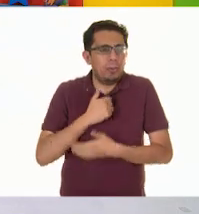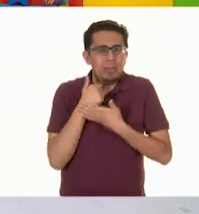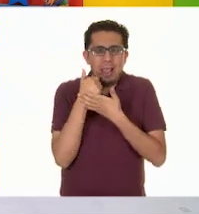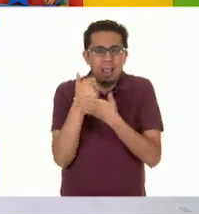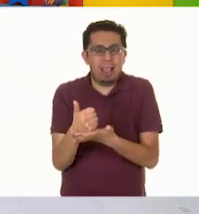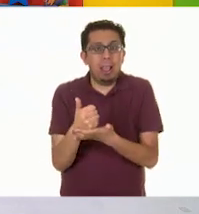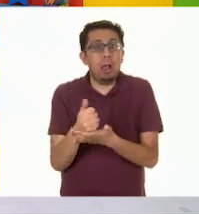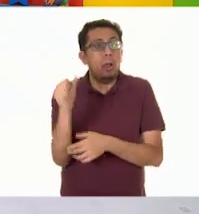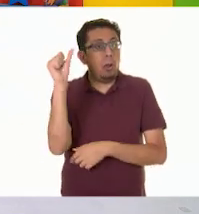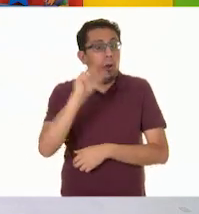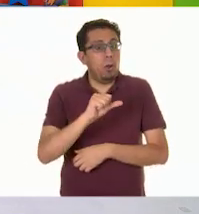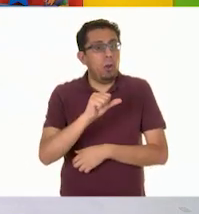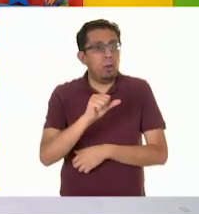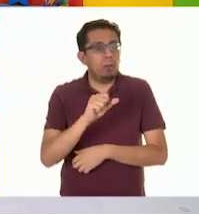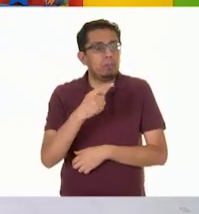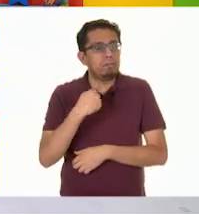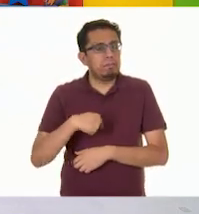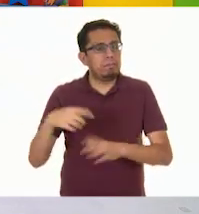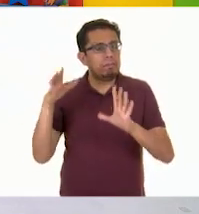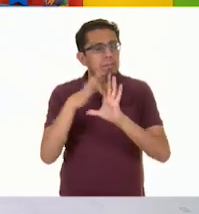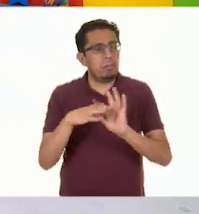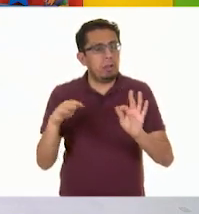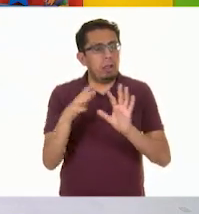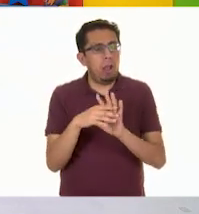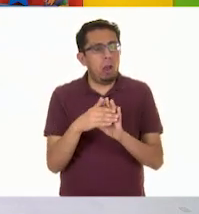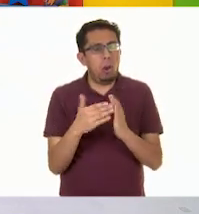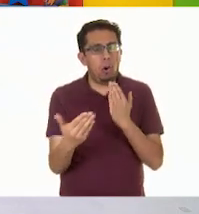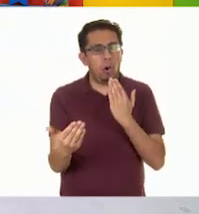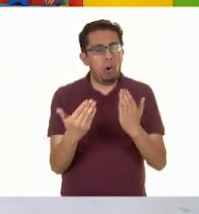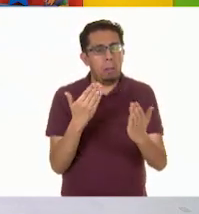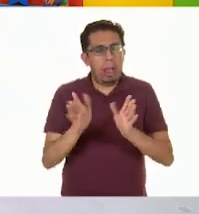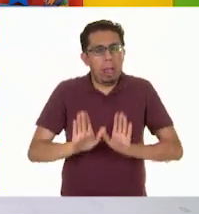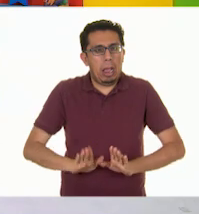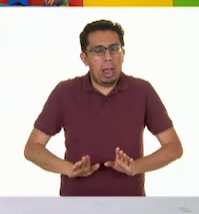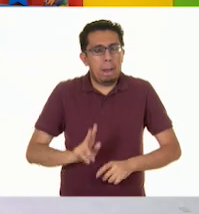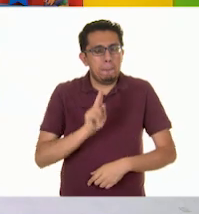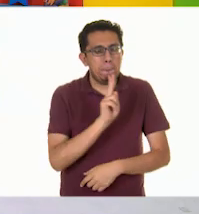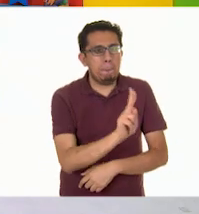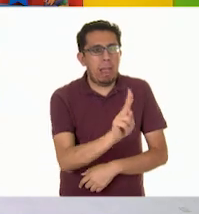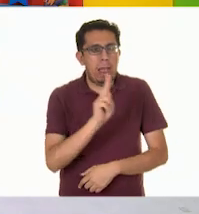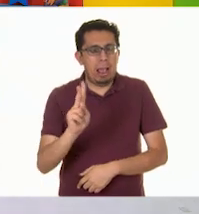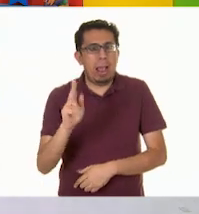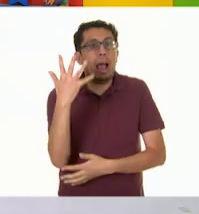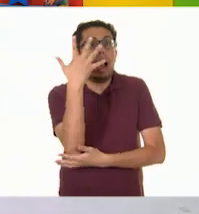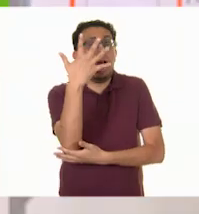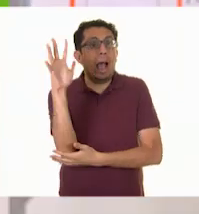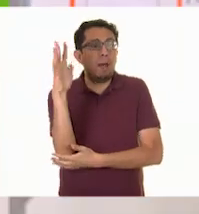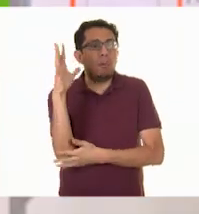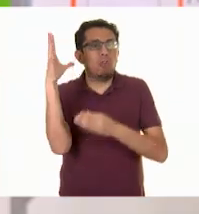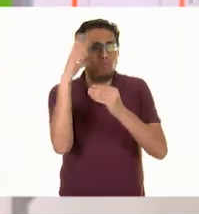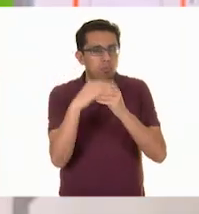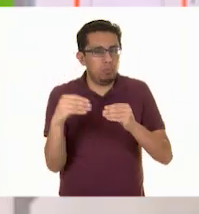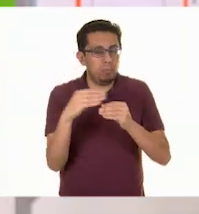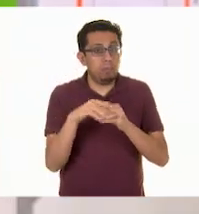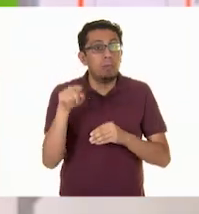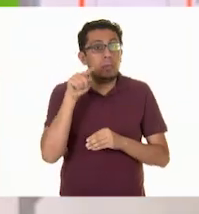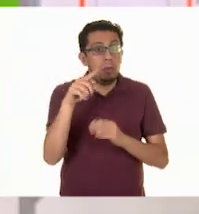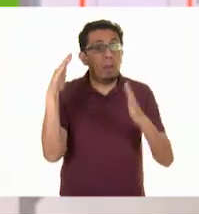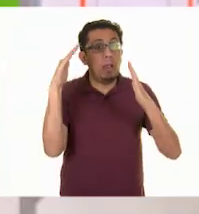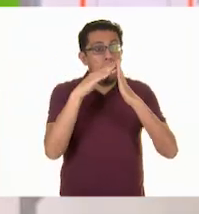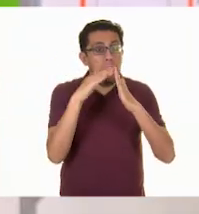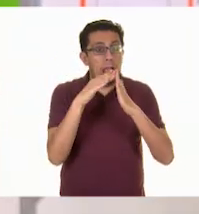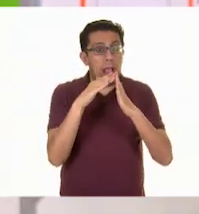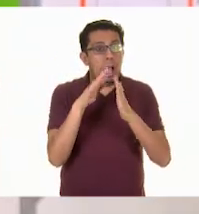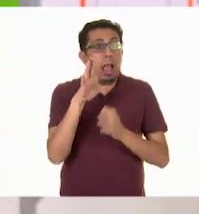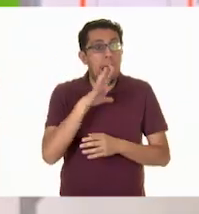El día de hoy observamos las similitudes que tienen algunos árboles frutales. Si en casa tienes un